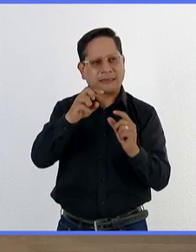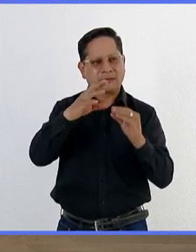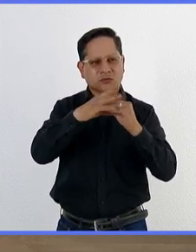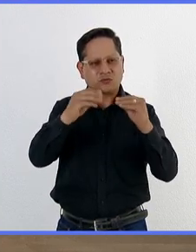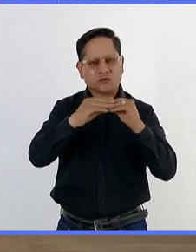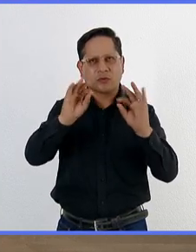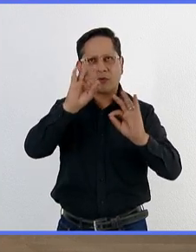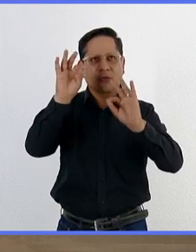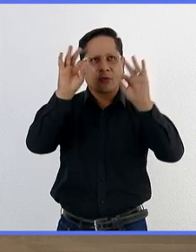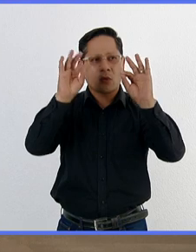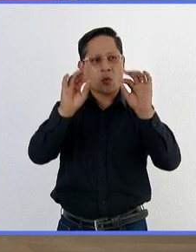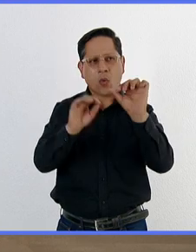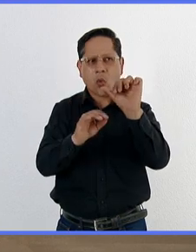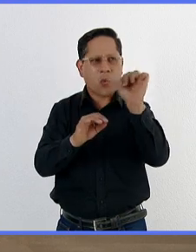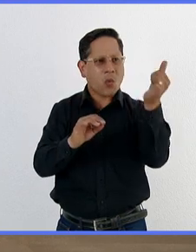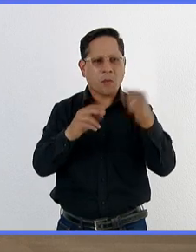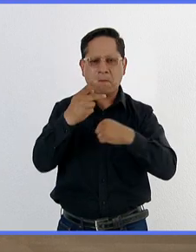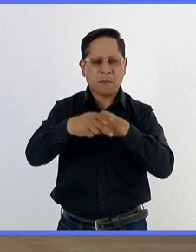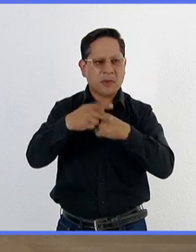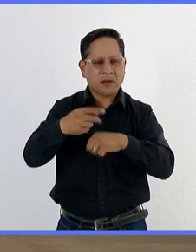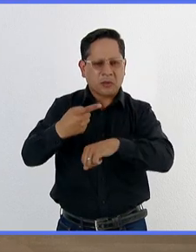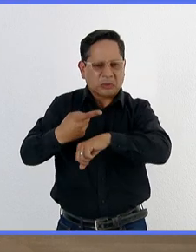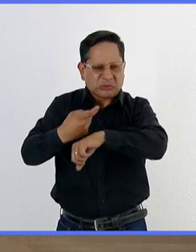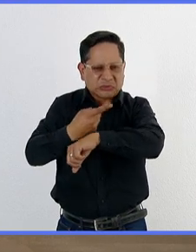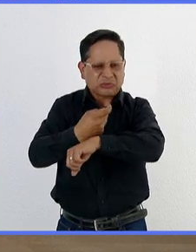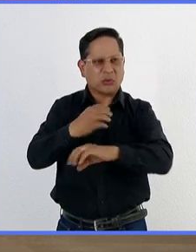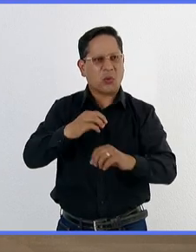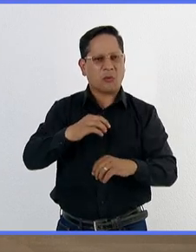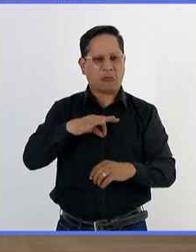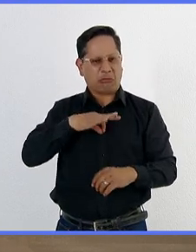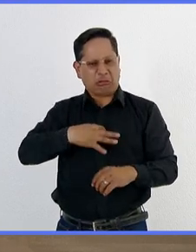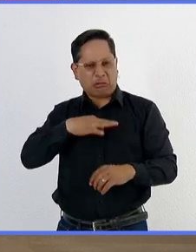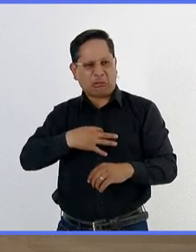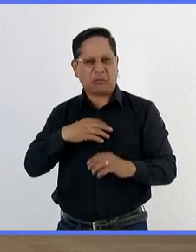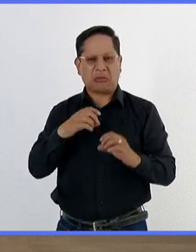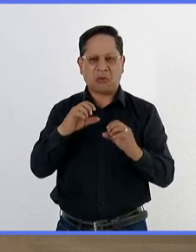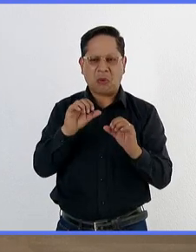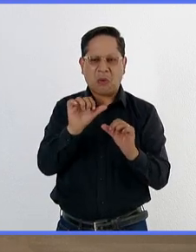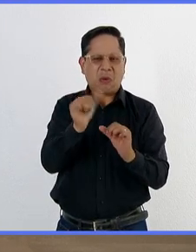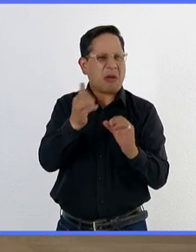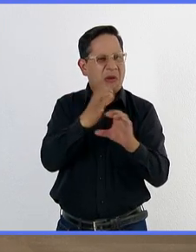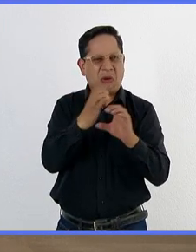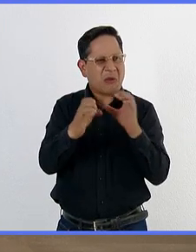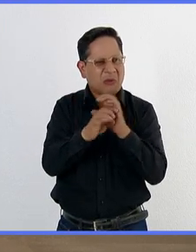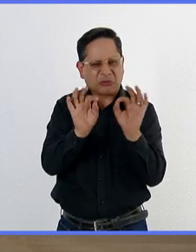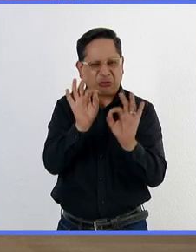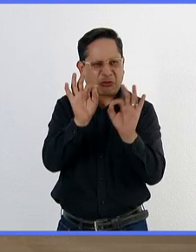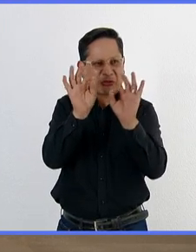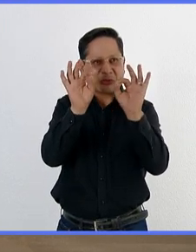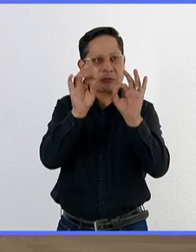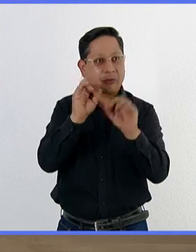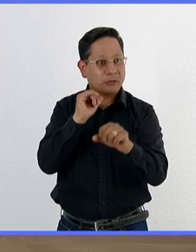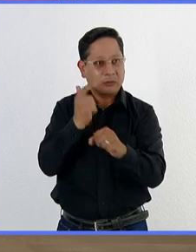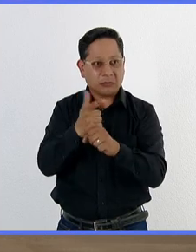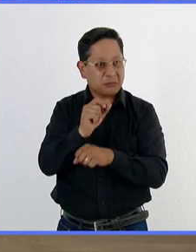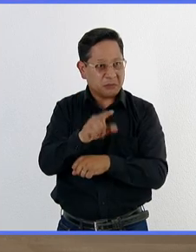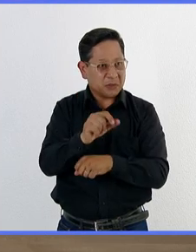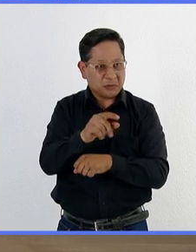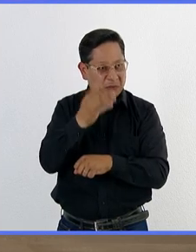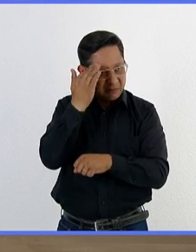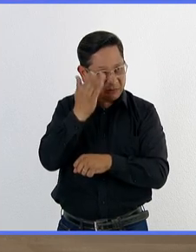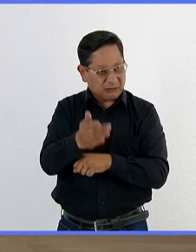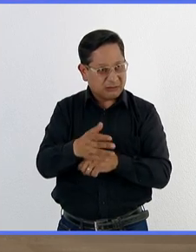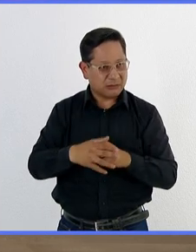o hay otras plagas, otros virus, otras bacterias, otro tipo de insectos que se estén observando al mismo tiempo.